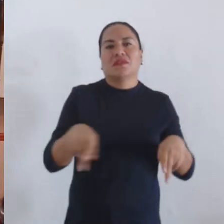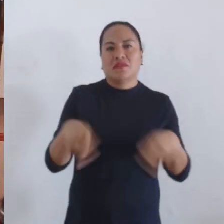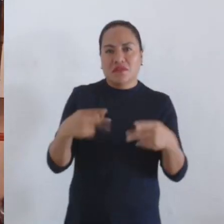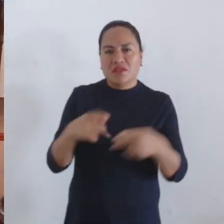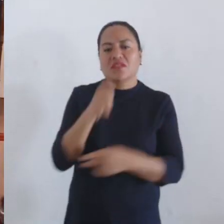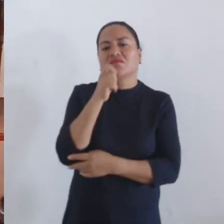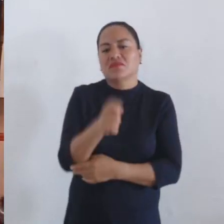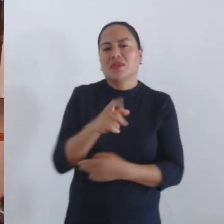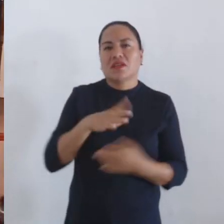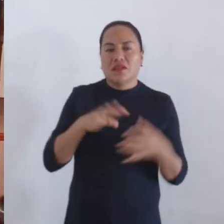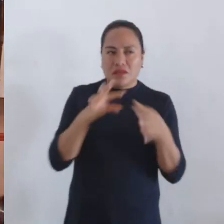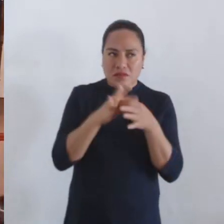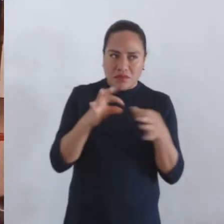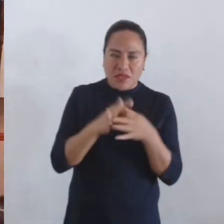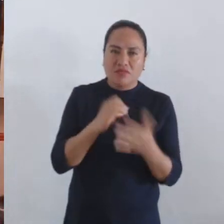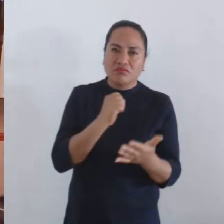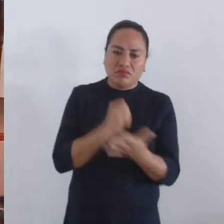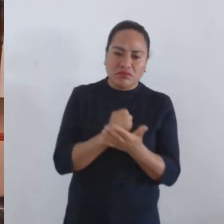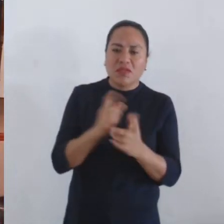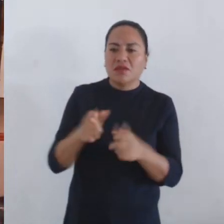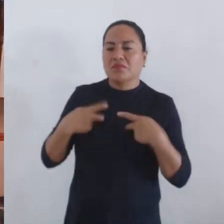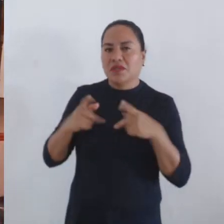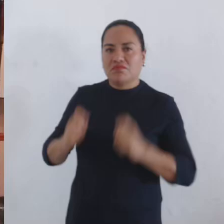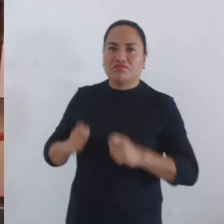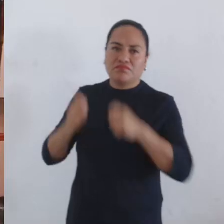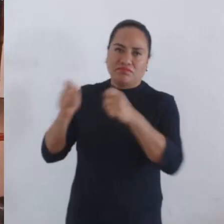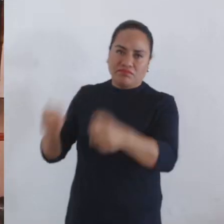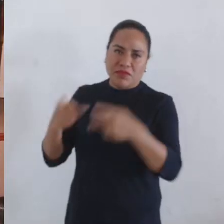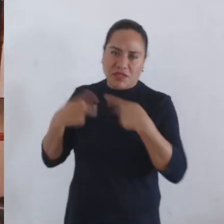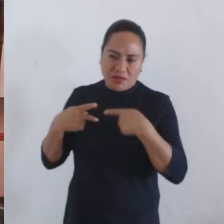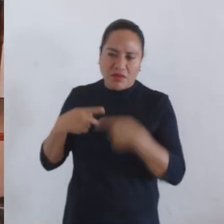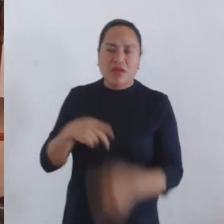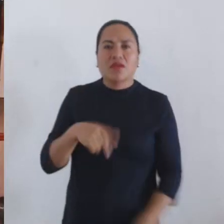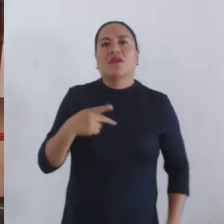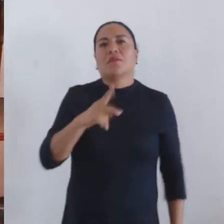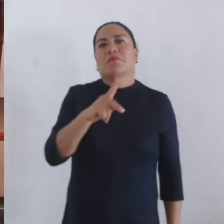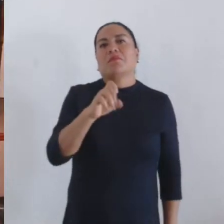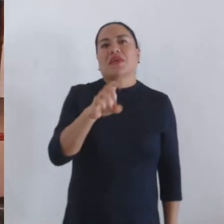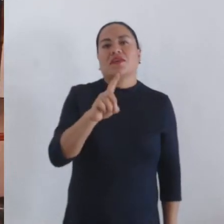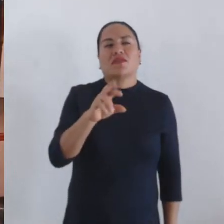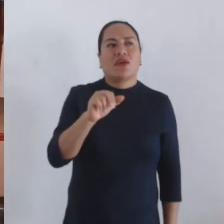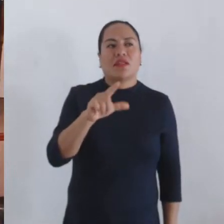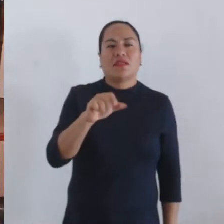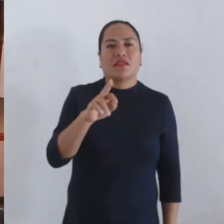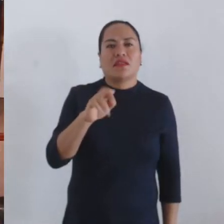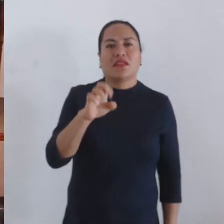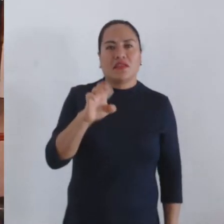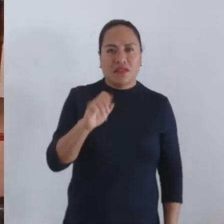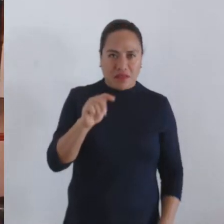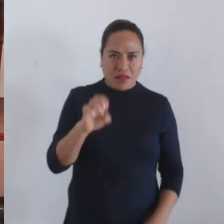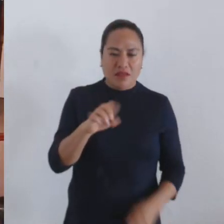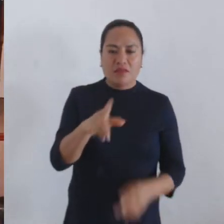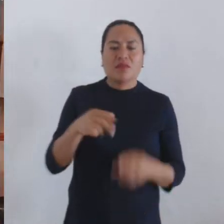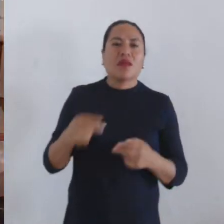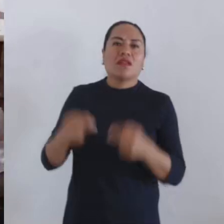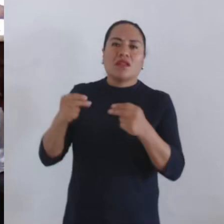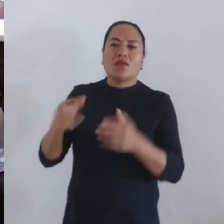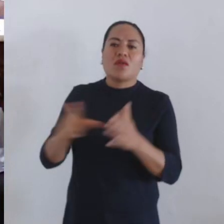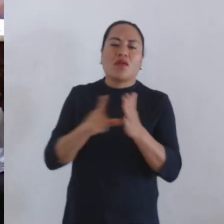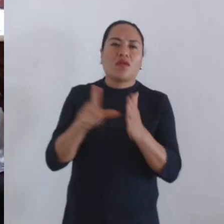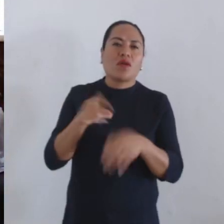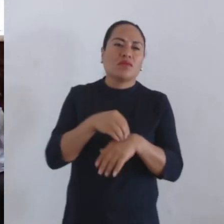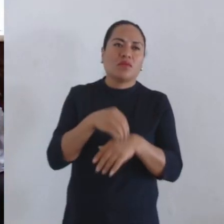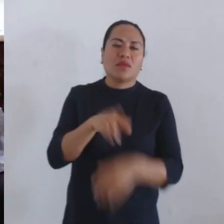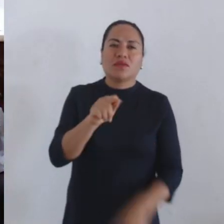mediante el que se determina aprobar la sesión de derechos a favor del ciudadano Pedro Alderete Santos, respecto del puesto fijo local